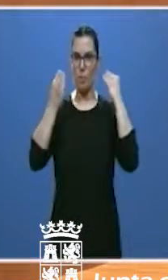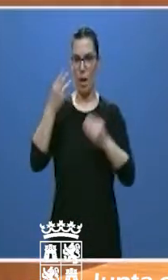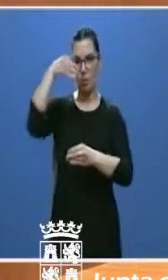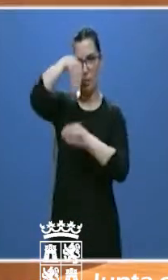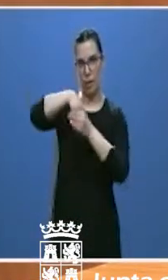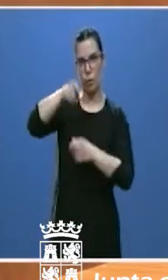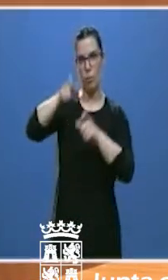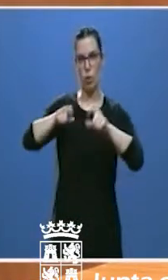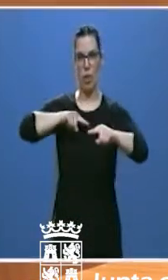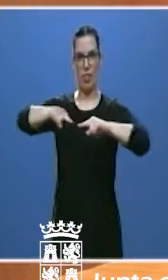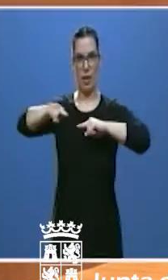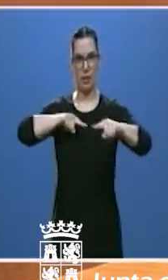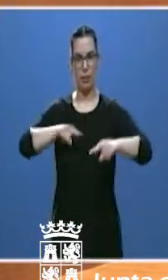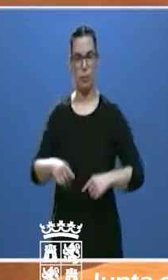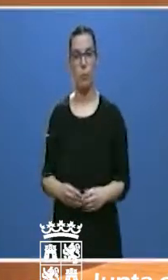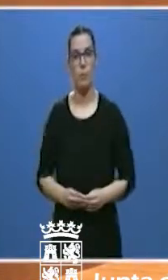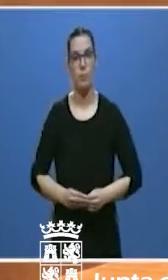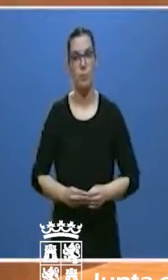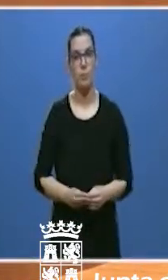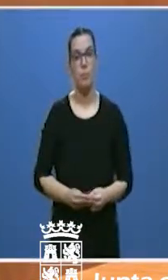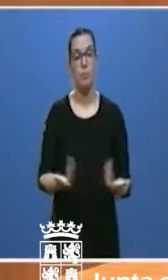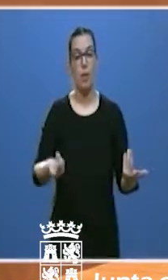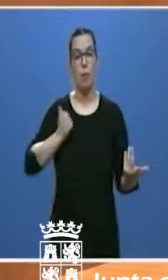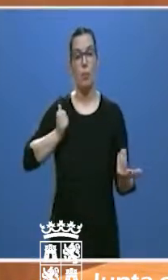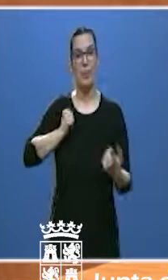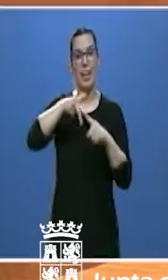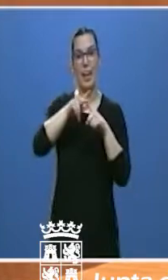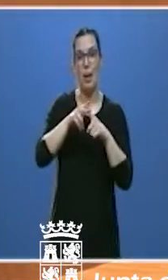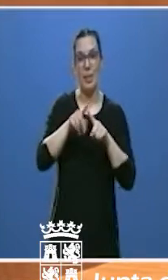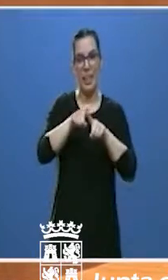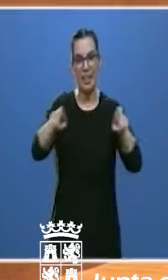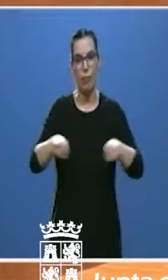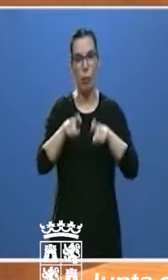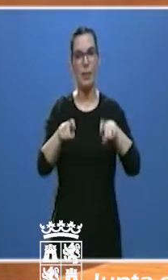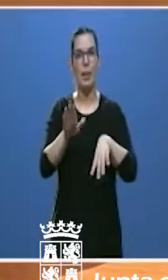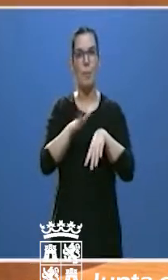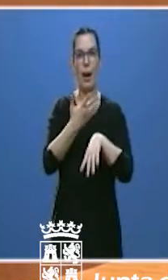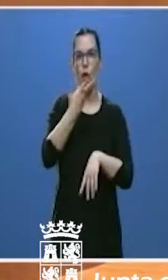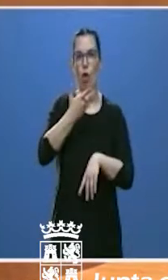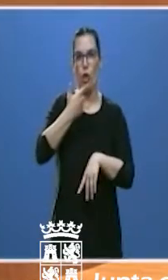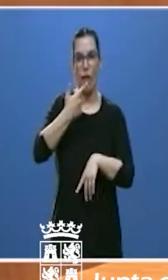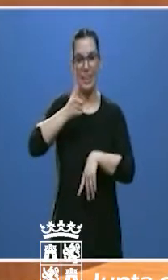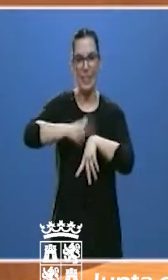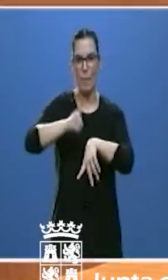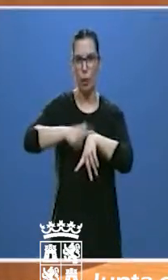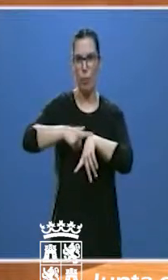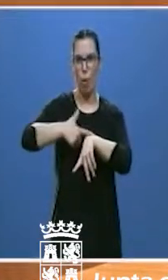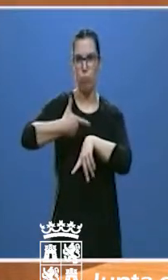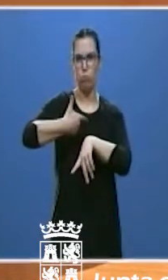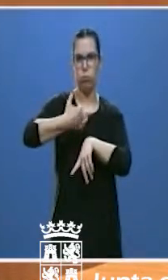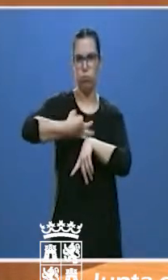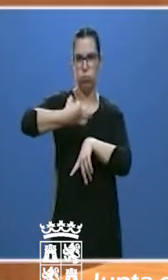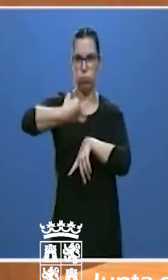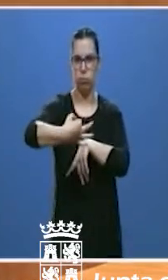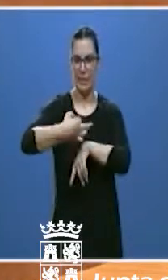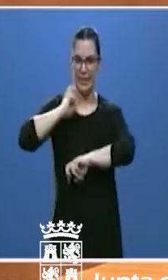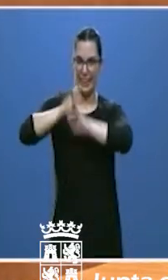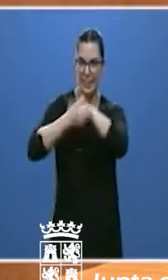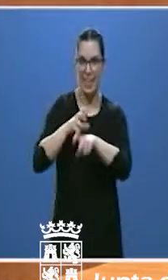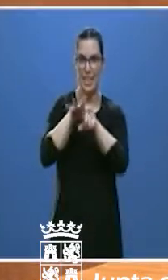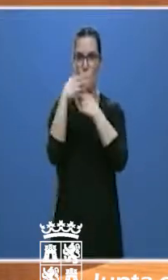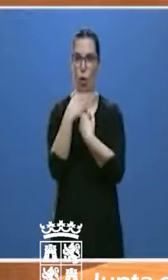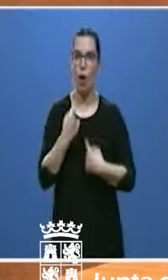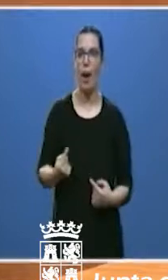personal directivo. Que utilice herramientas informáticas para conocer en tiempo real la situación en cada centro